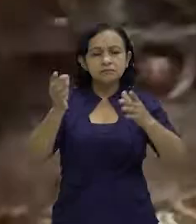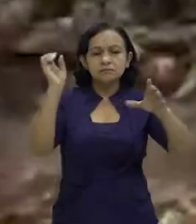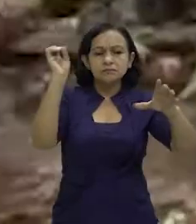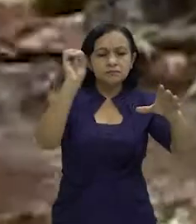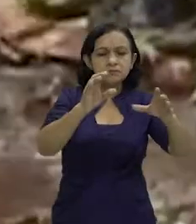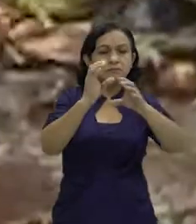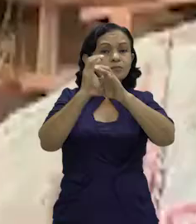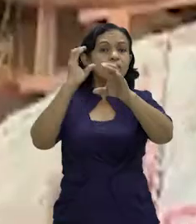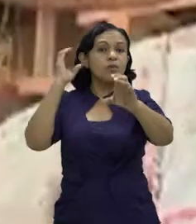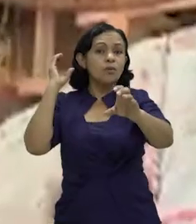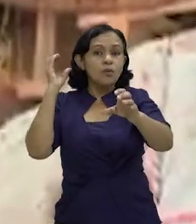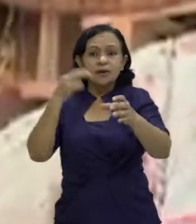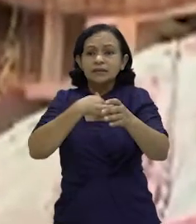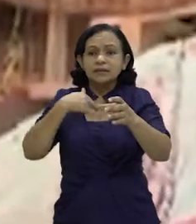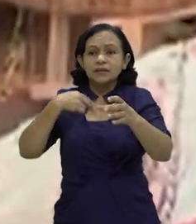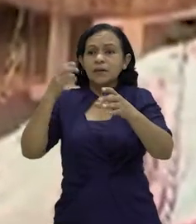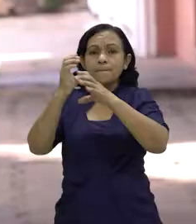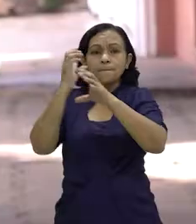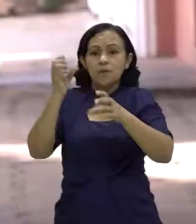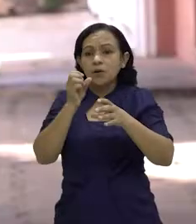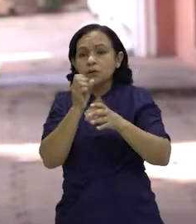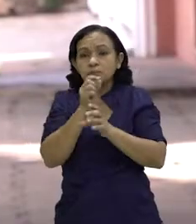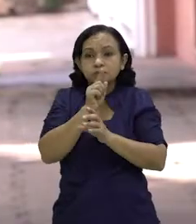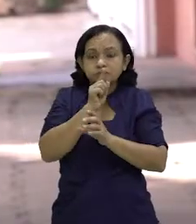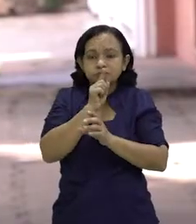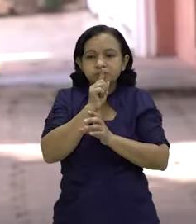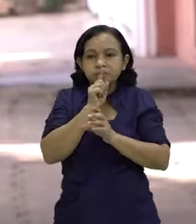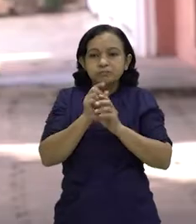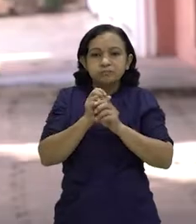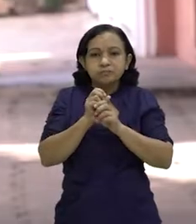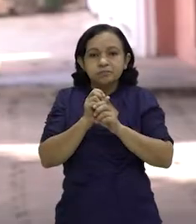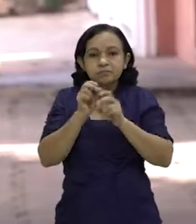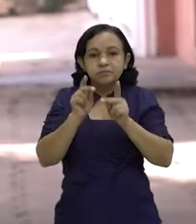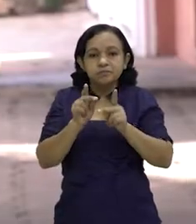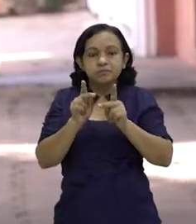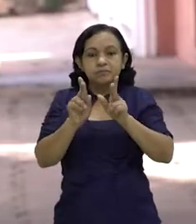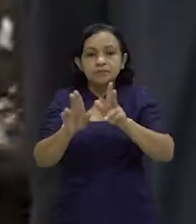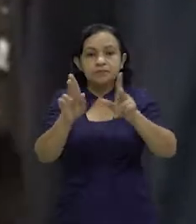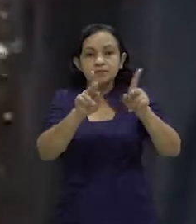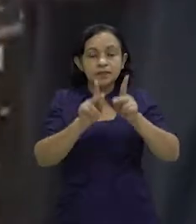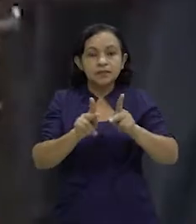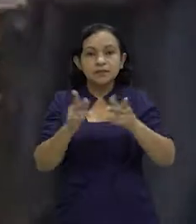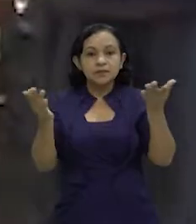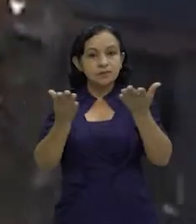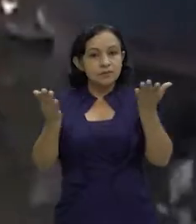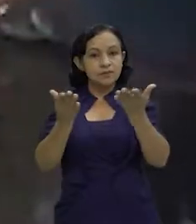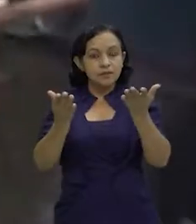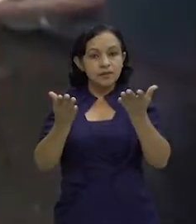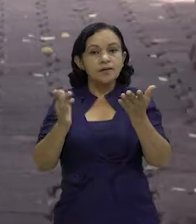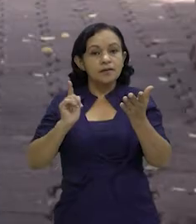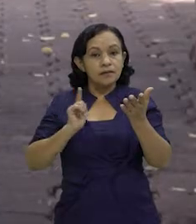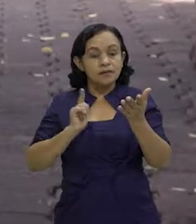con la basura en el bus, que malintencionadamente lo hacen los particulares, ir buscando